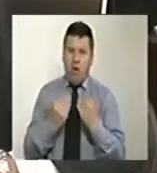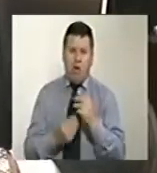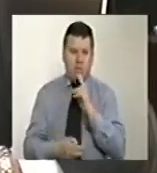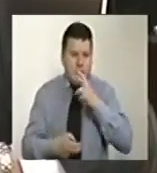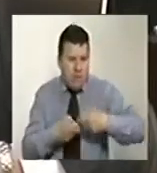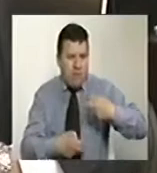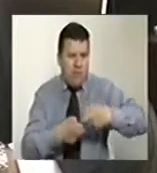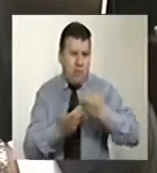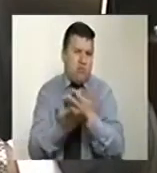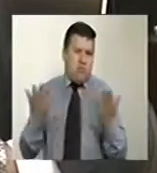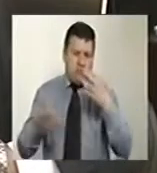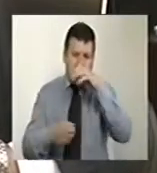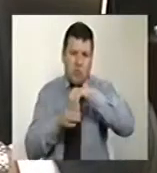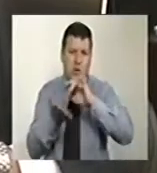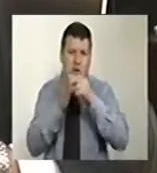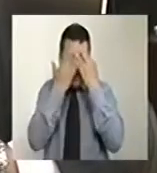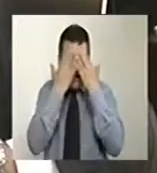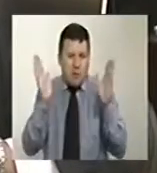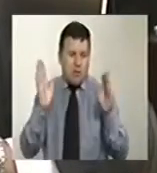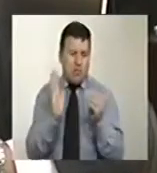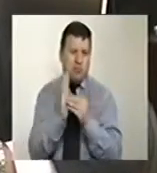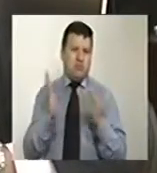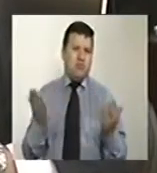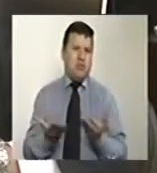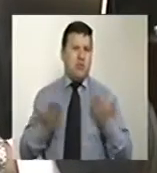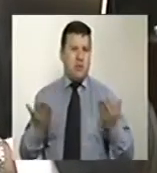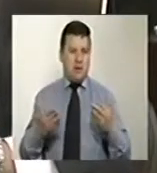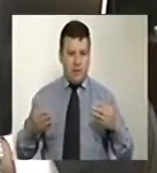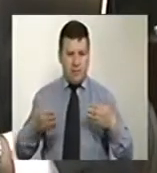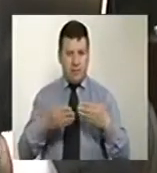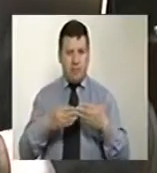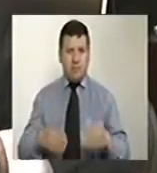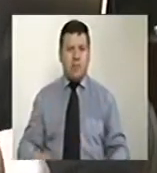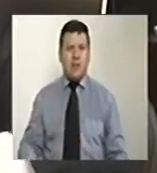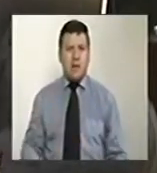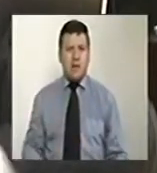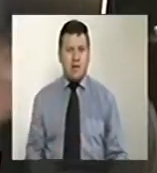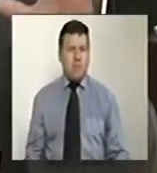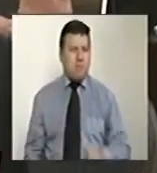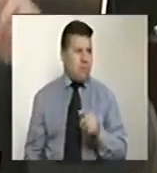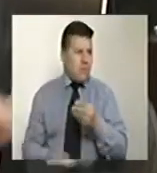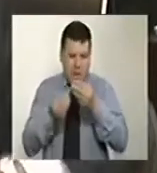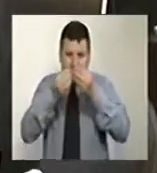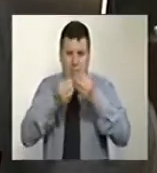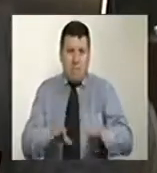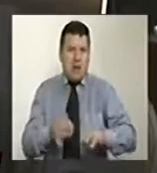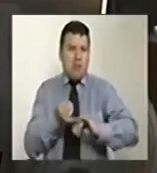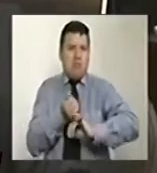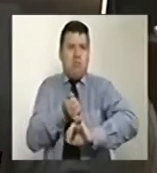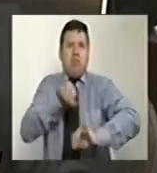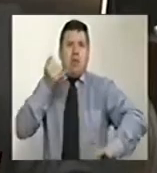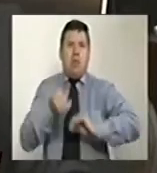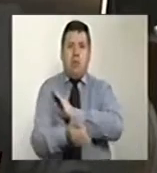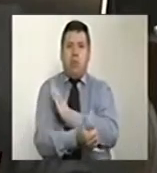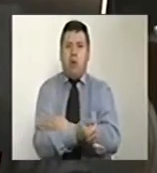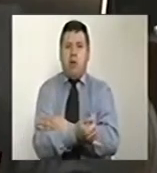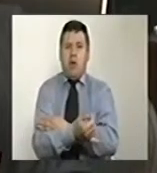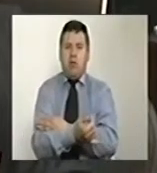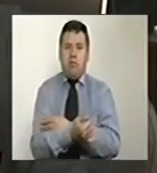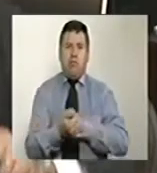dificultades con nuestra democracia, donde se perdió la independencia de poderes.